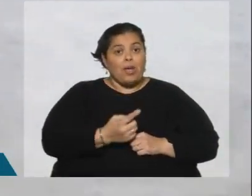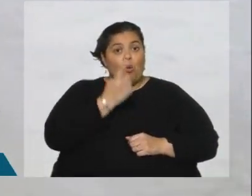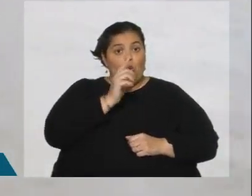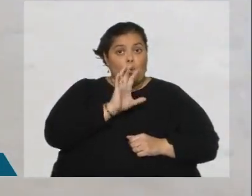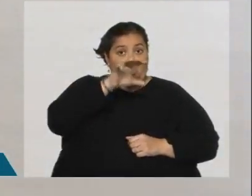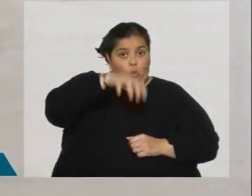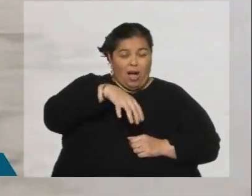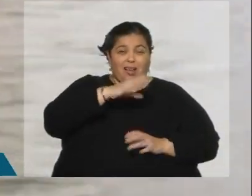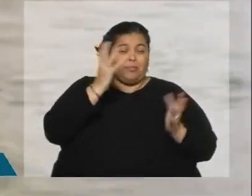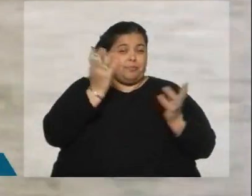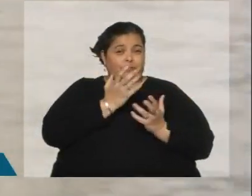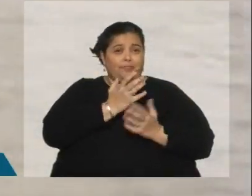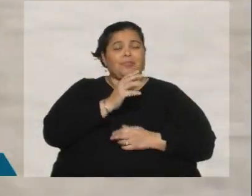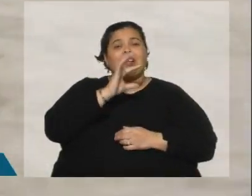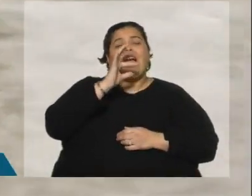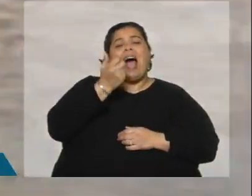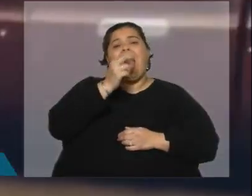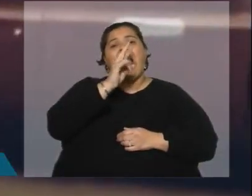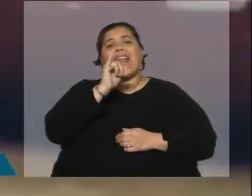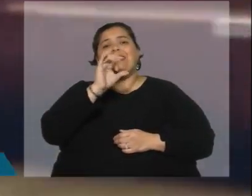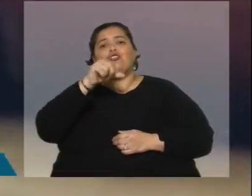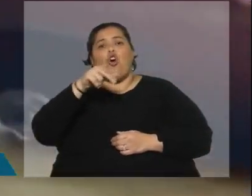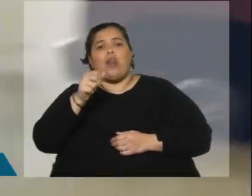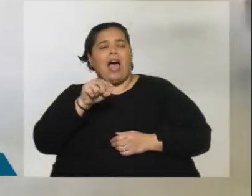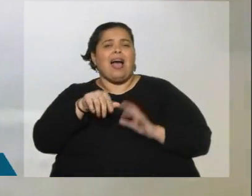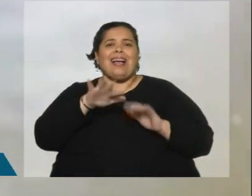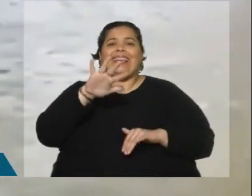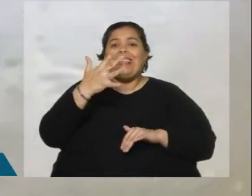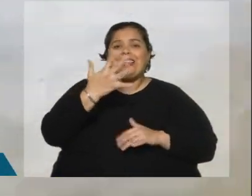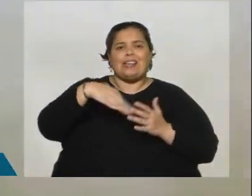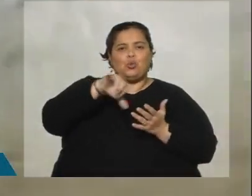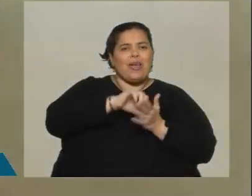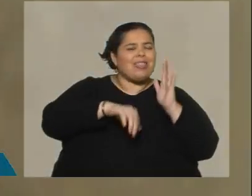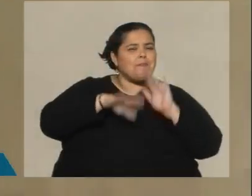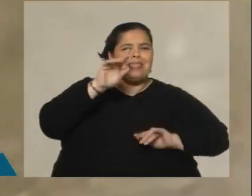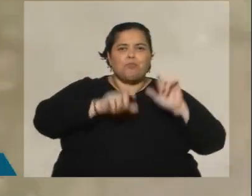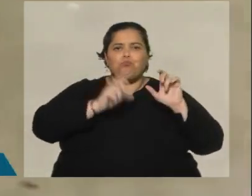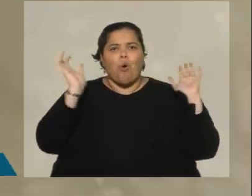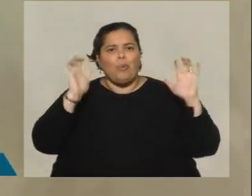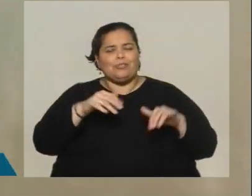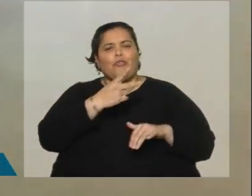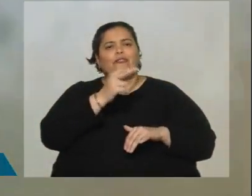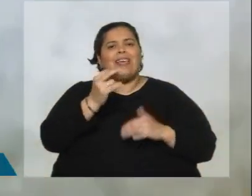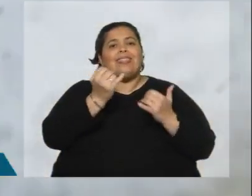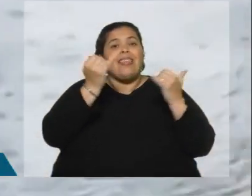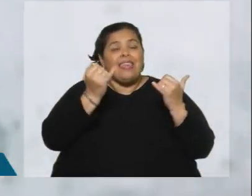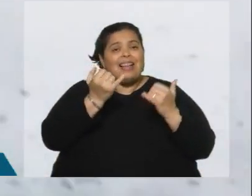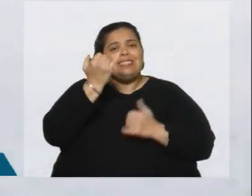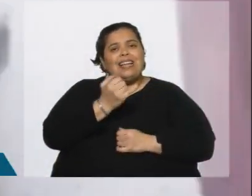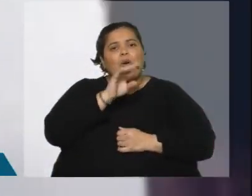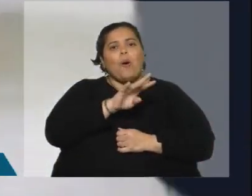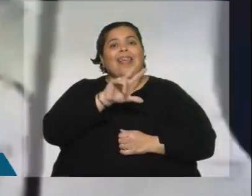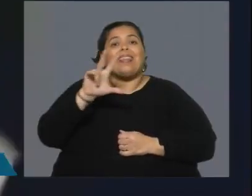está viviendo un infierno es en Phoenix, Arizona, la quinta ciudad más poblada del país, que lleva 20 días a más de 43 grados Celsius,